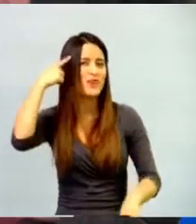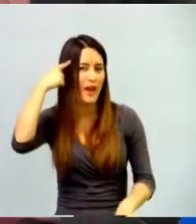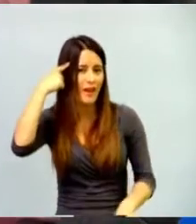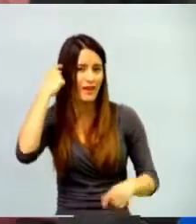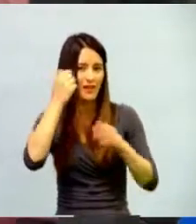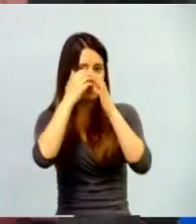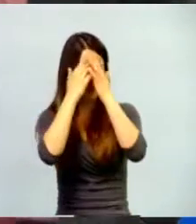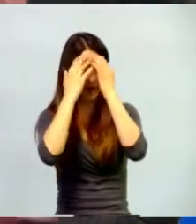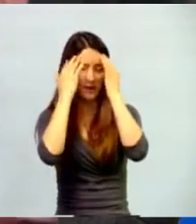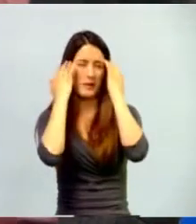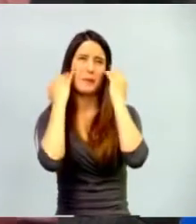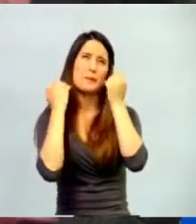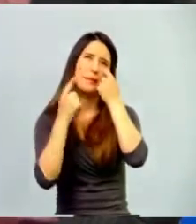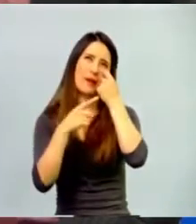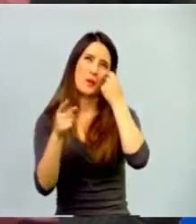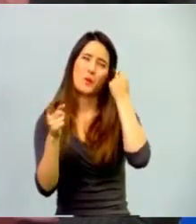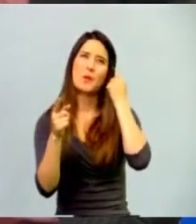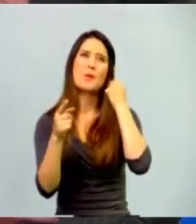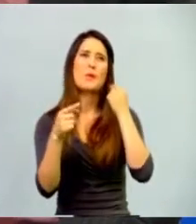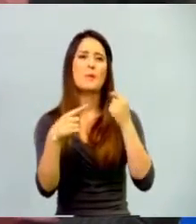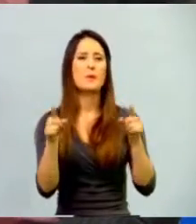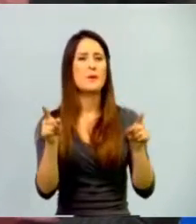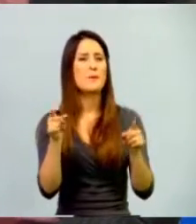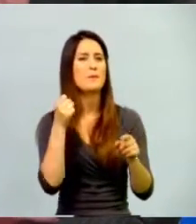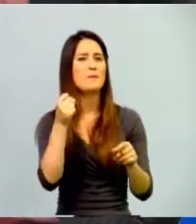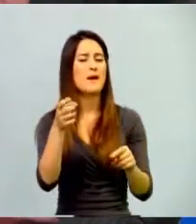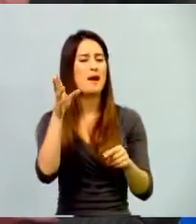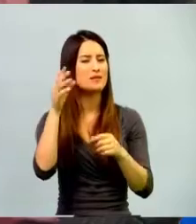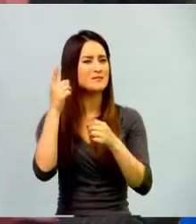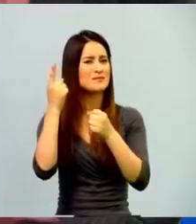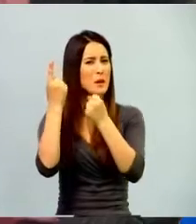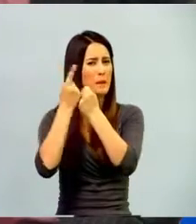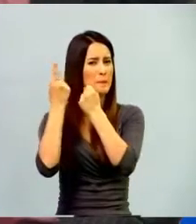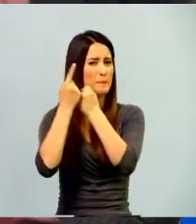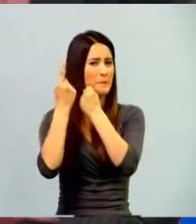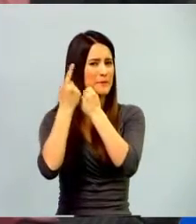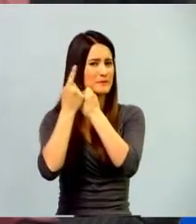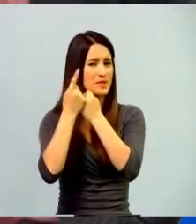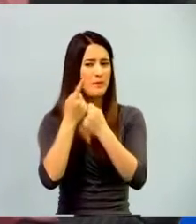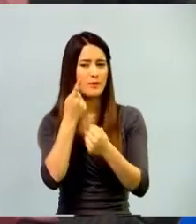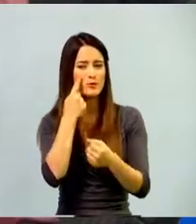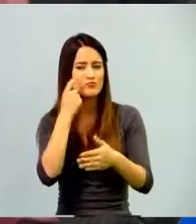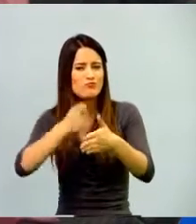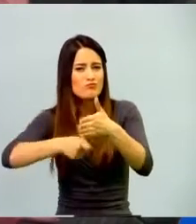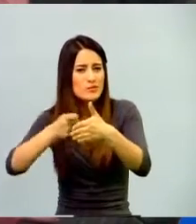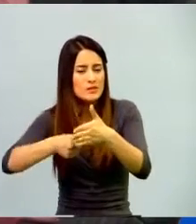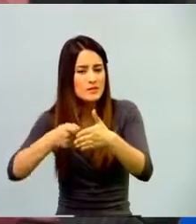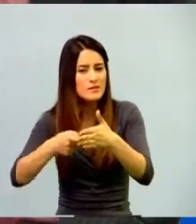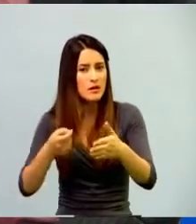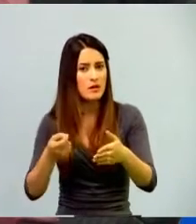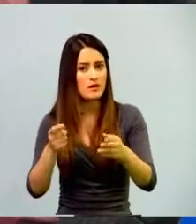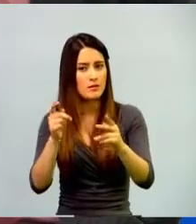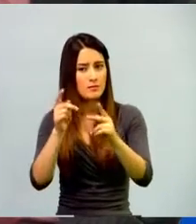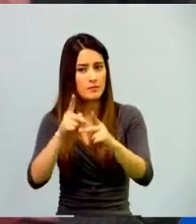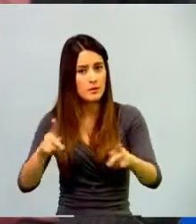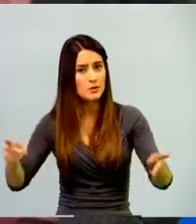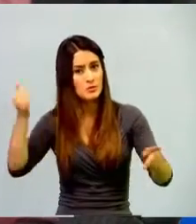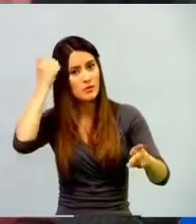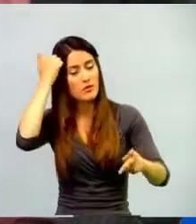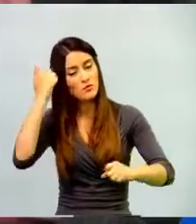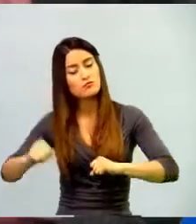principio, una cuestión más de revisar si la labor docente y estar realmente de la mano con lo que la